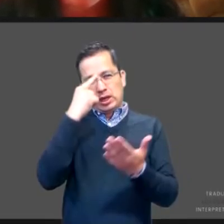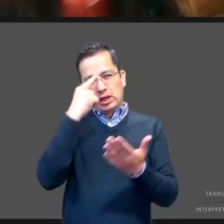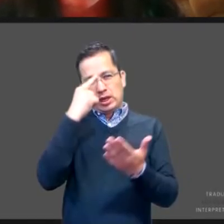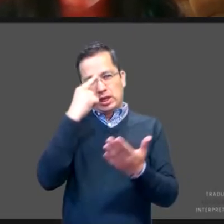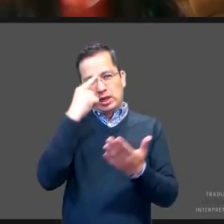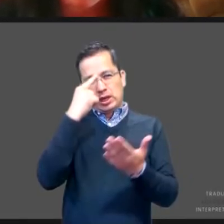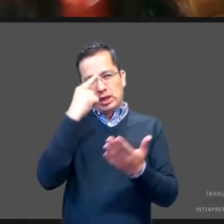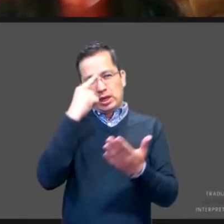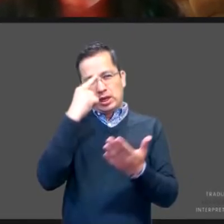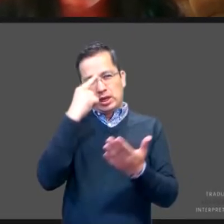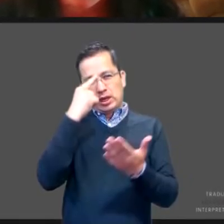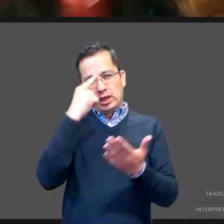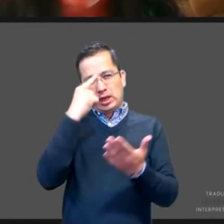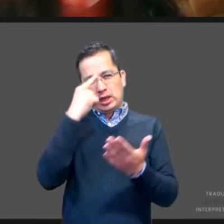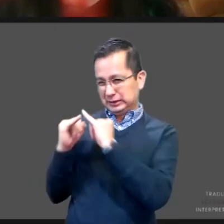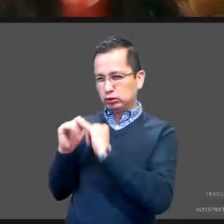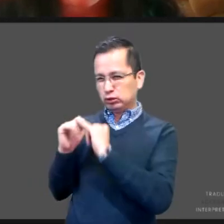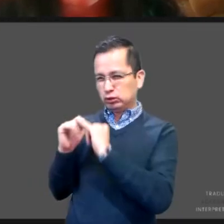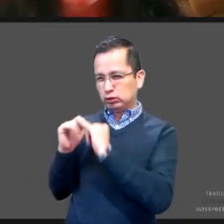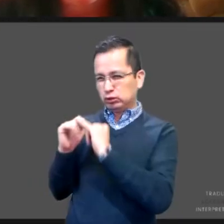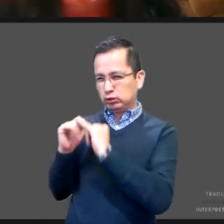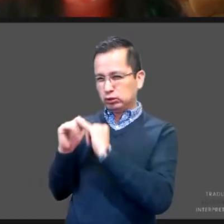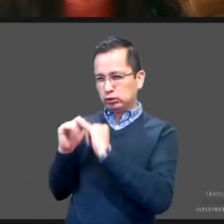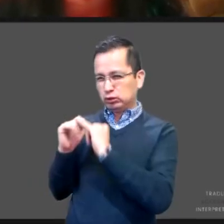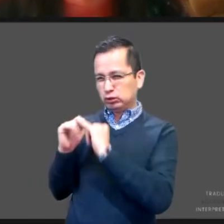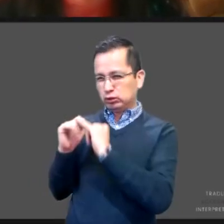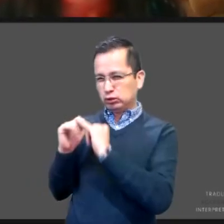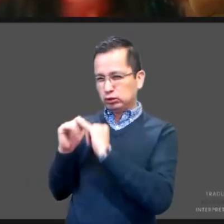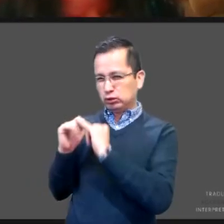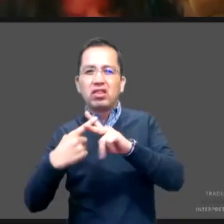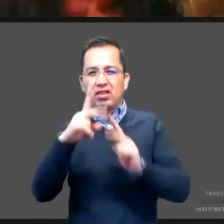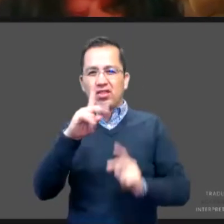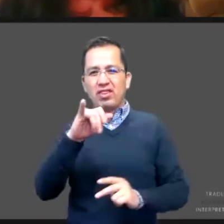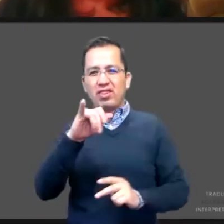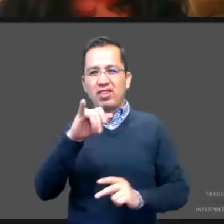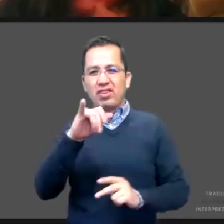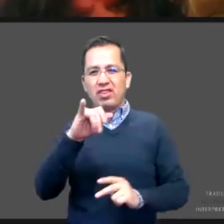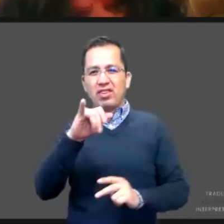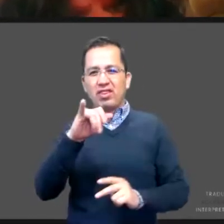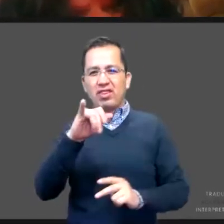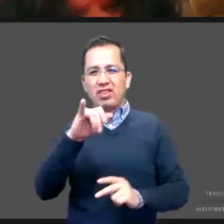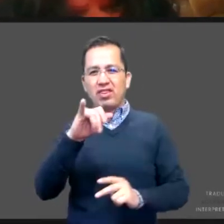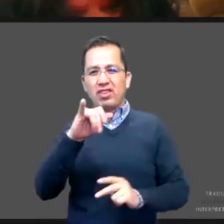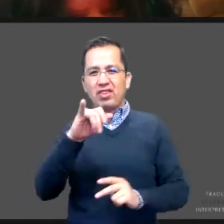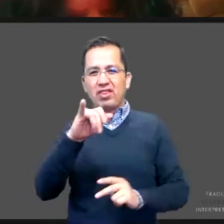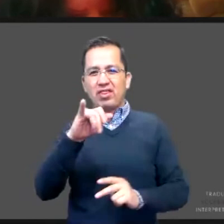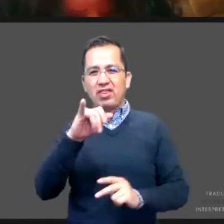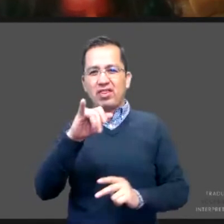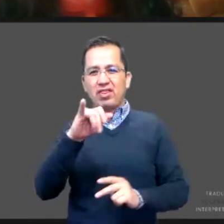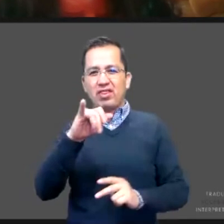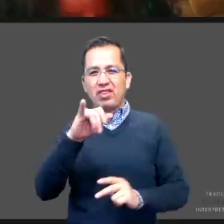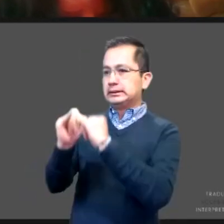instituciones que participan y que apoyan este proceso de respuesta nacional ante un